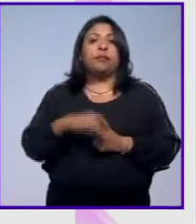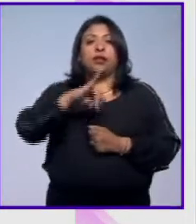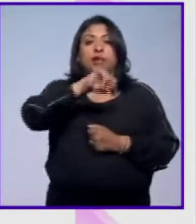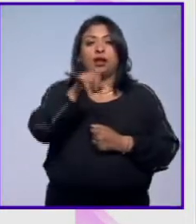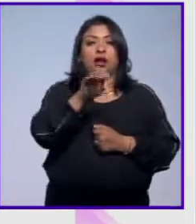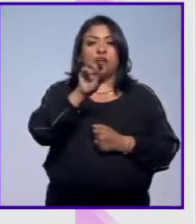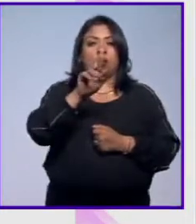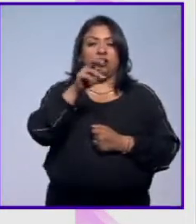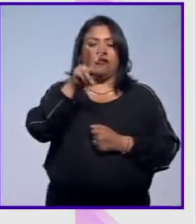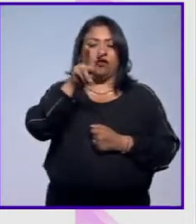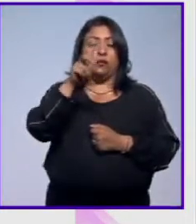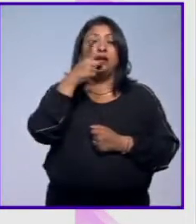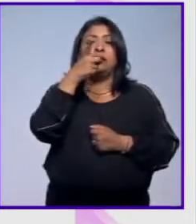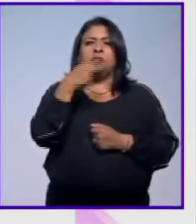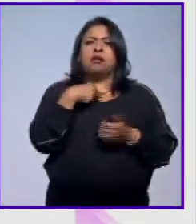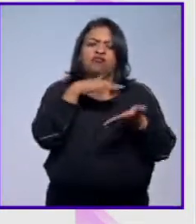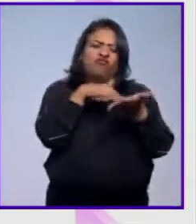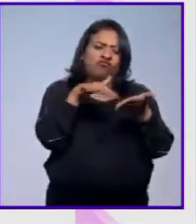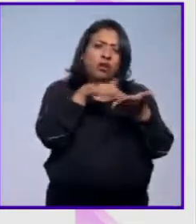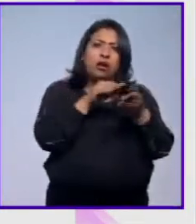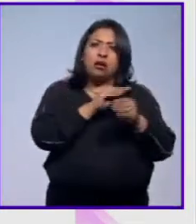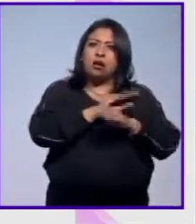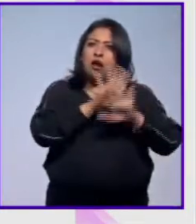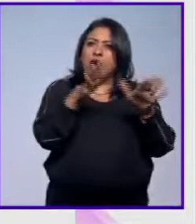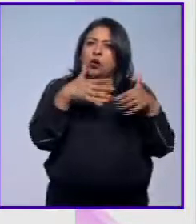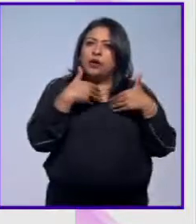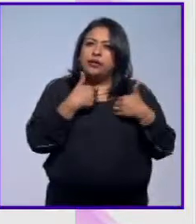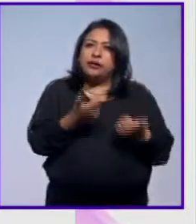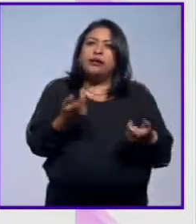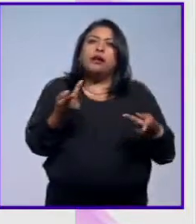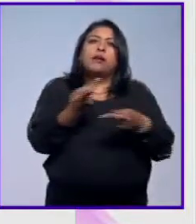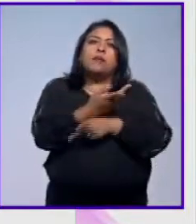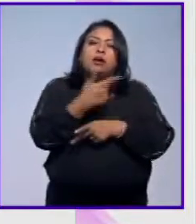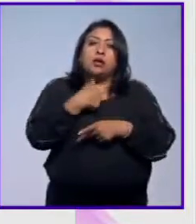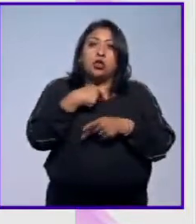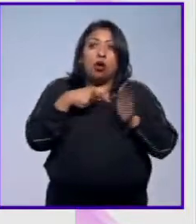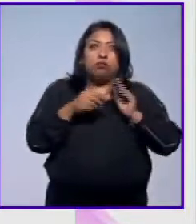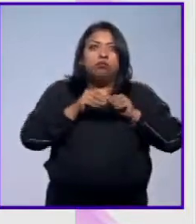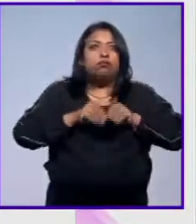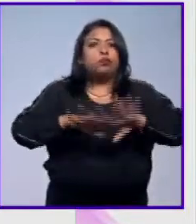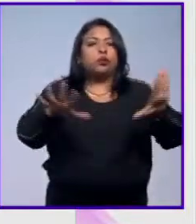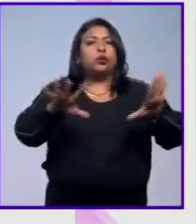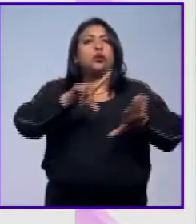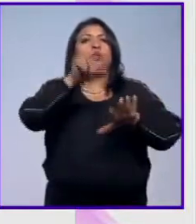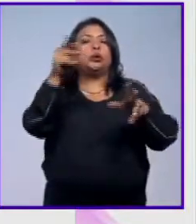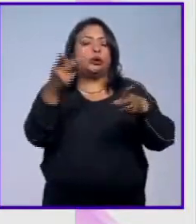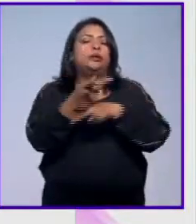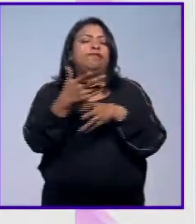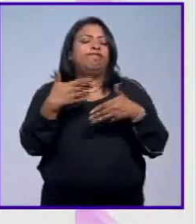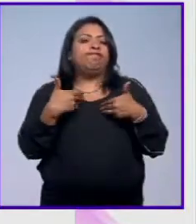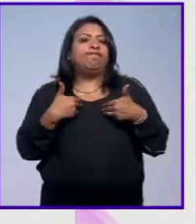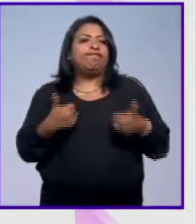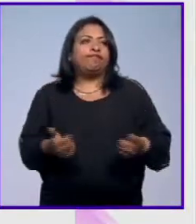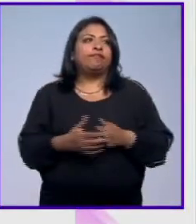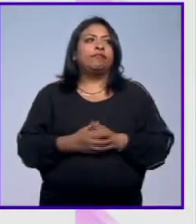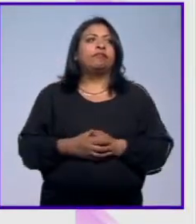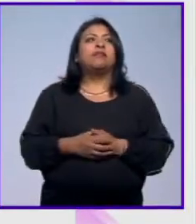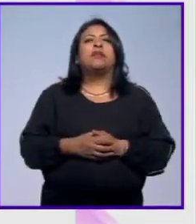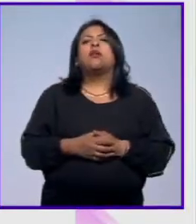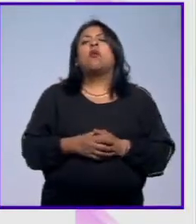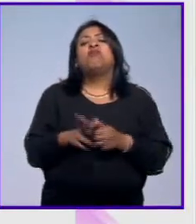Volpi señala tener una lectura cada vez más clara de la repercusión de su novela. Y es la